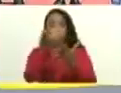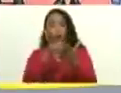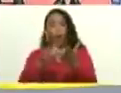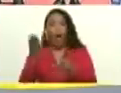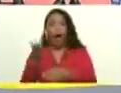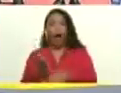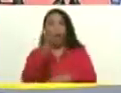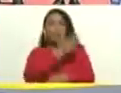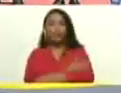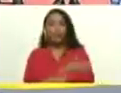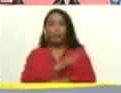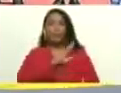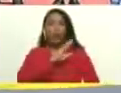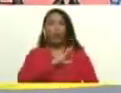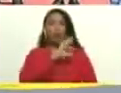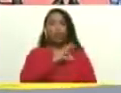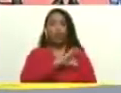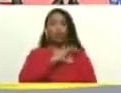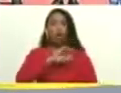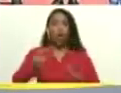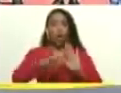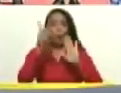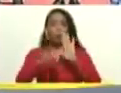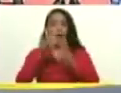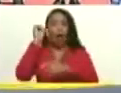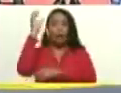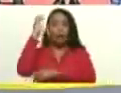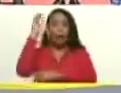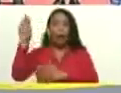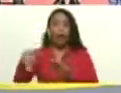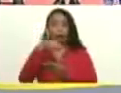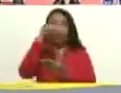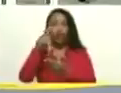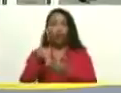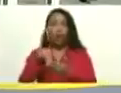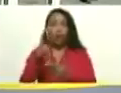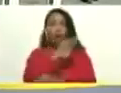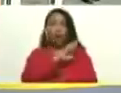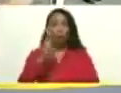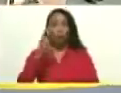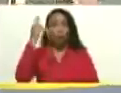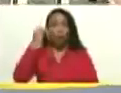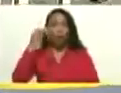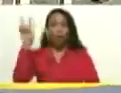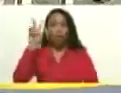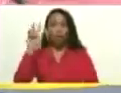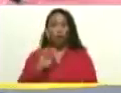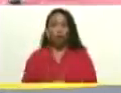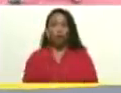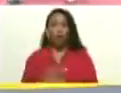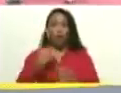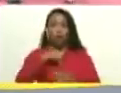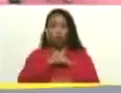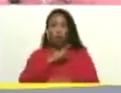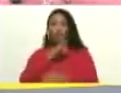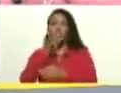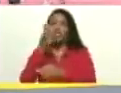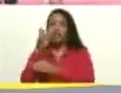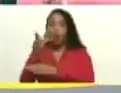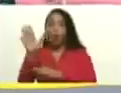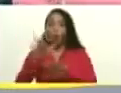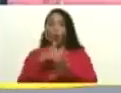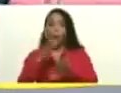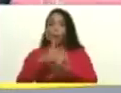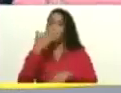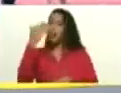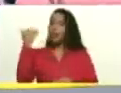la soberanísima, plenipotencia y potenciaria Asamblea Nacional de la República Bolivariana de Venezuela. Ahí estuvimos el jueves pasado,